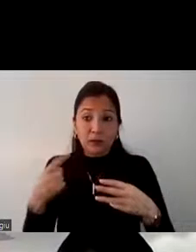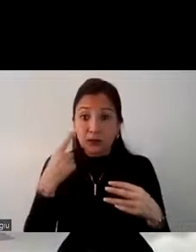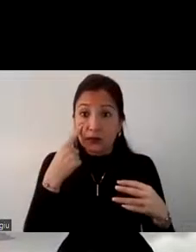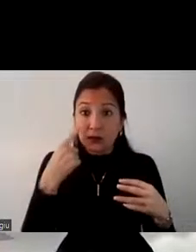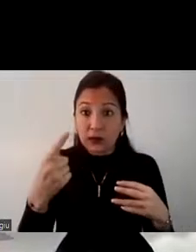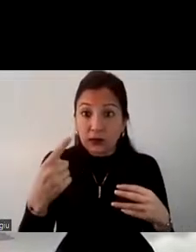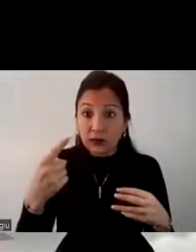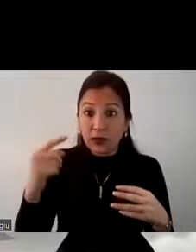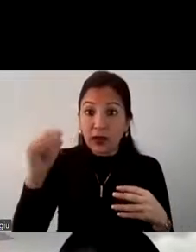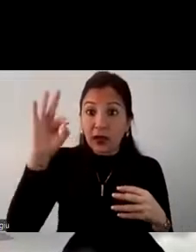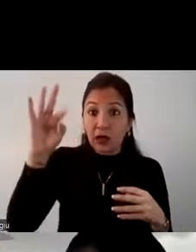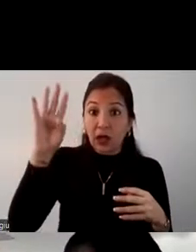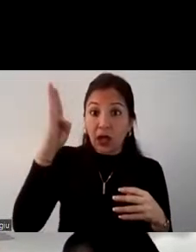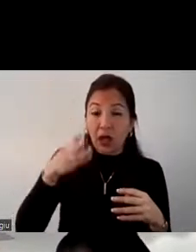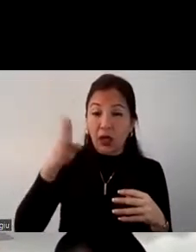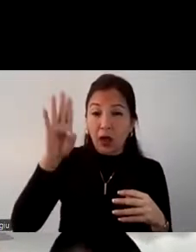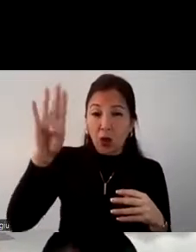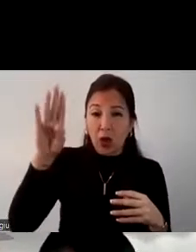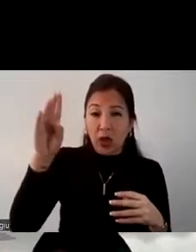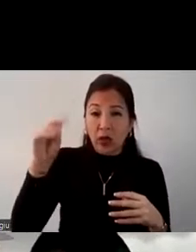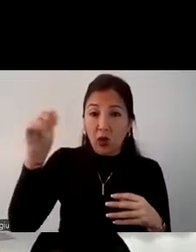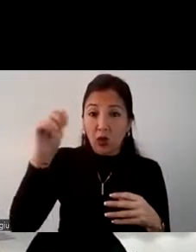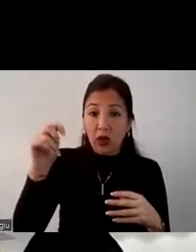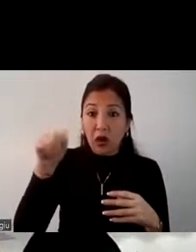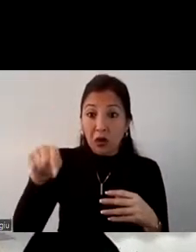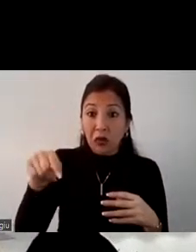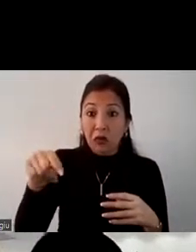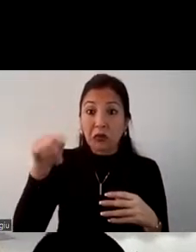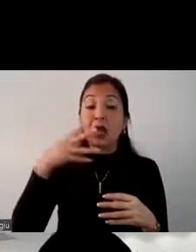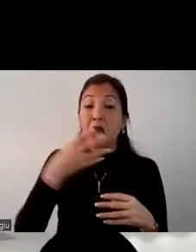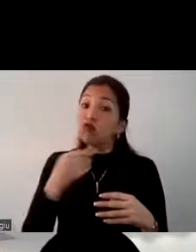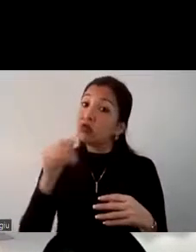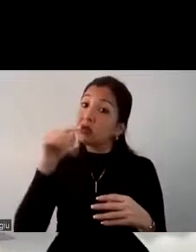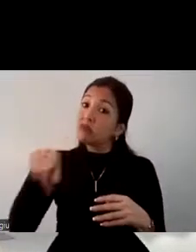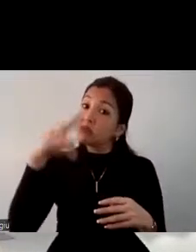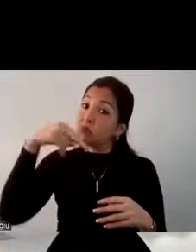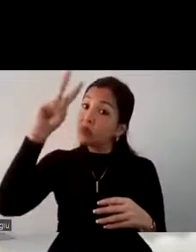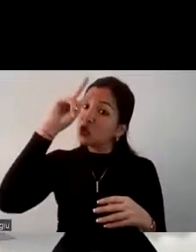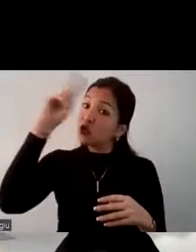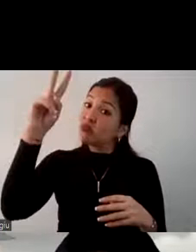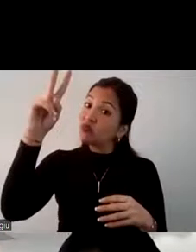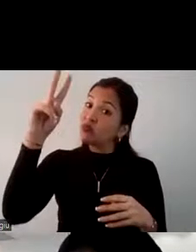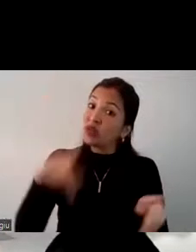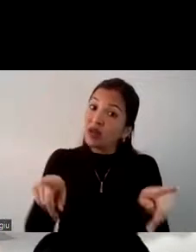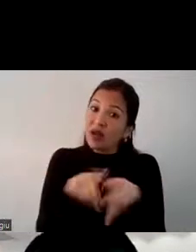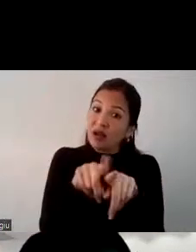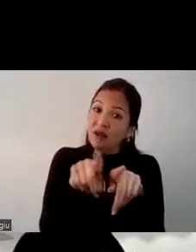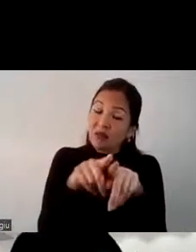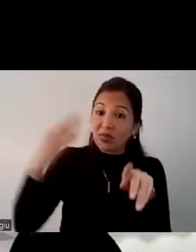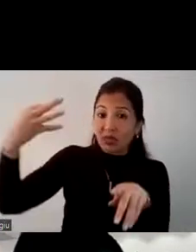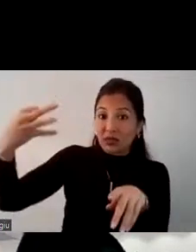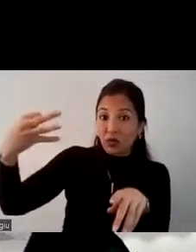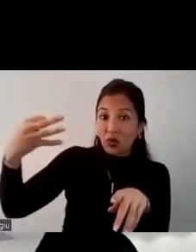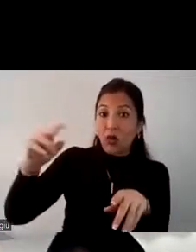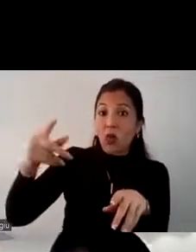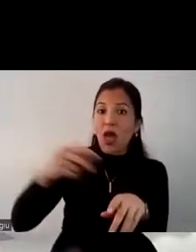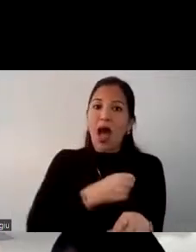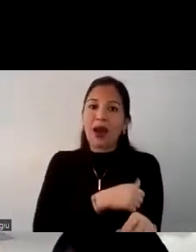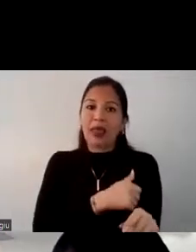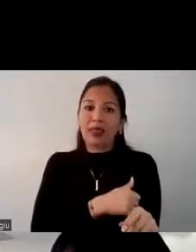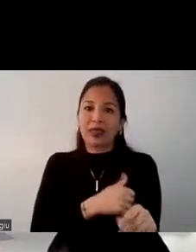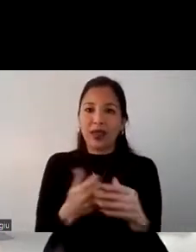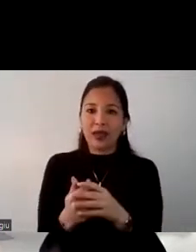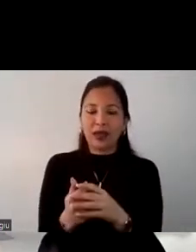de cada diez ecuatorianos tendría el interés de visitar nuestro país y estaríamos compartiendo un tercer lugar con Argentina y